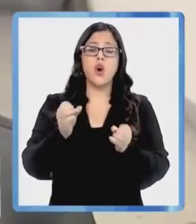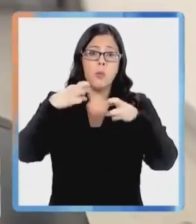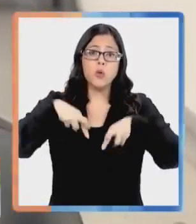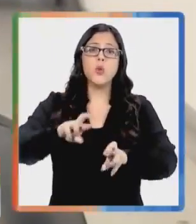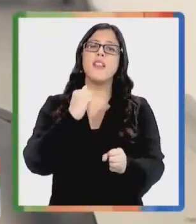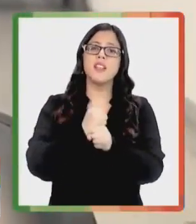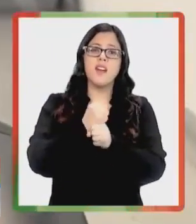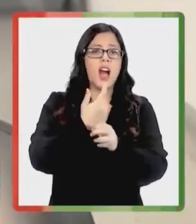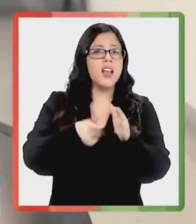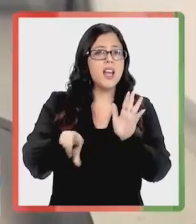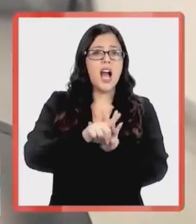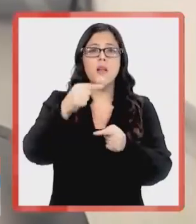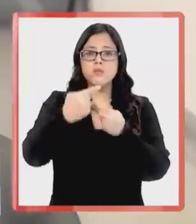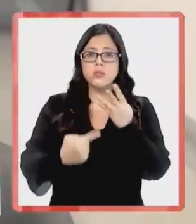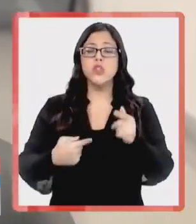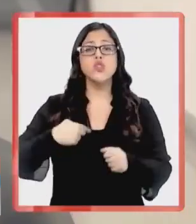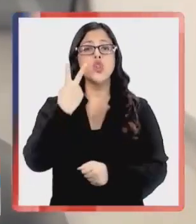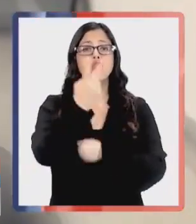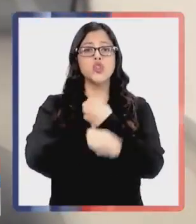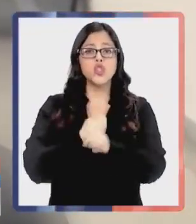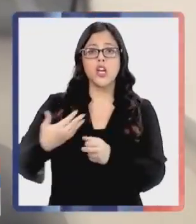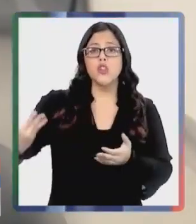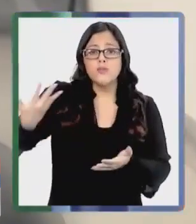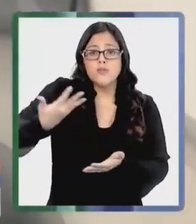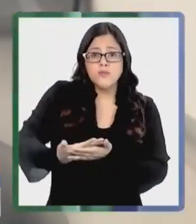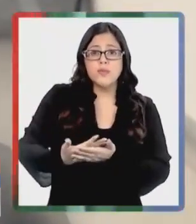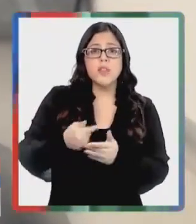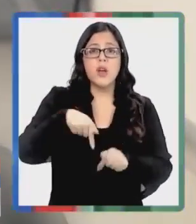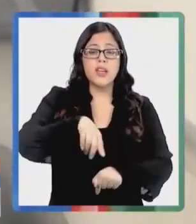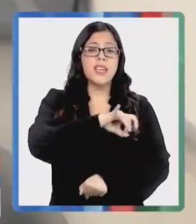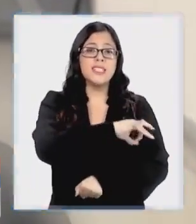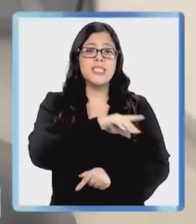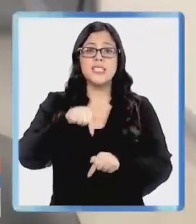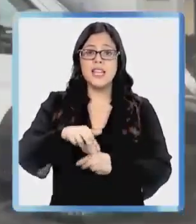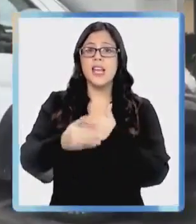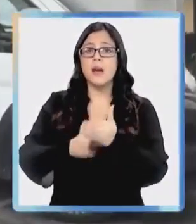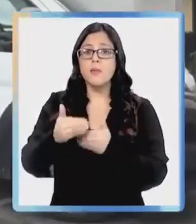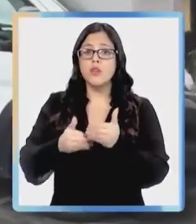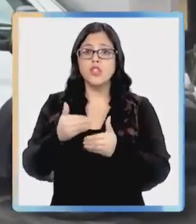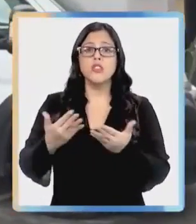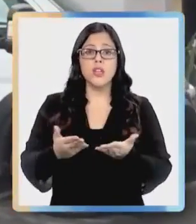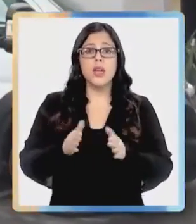en Chile y el proceso para estar legal aquí me parece bastante bueno.